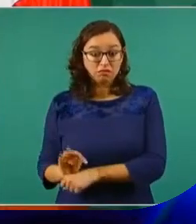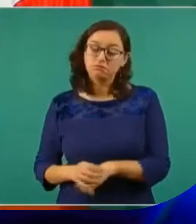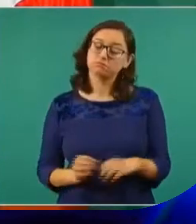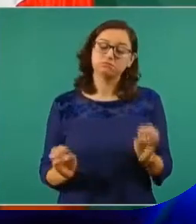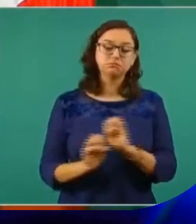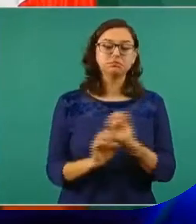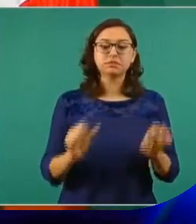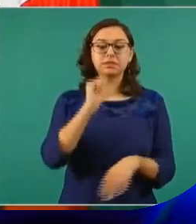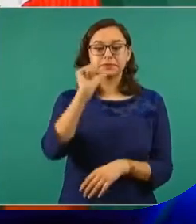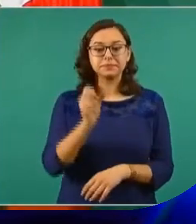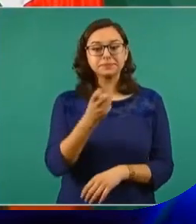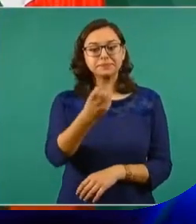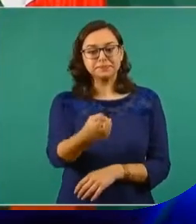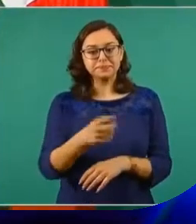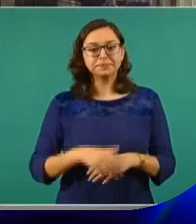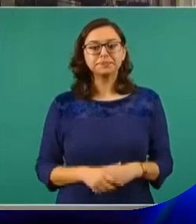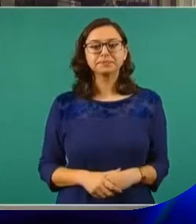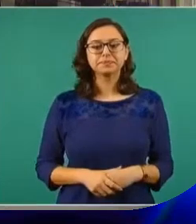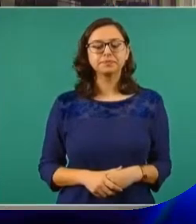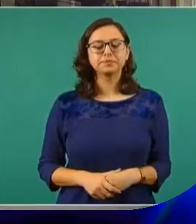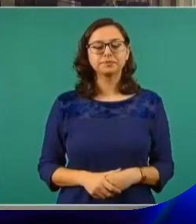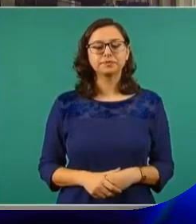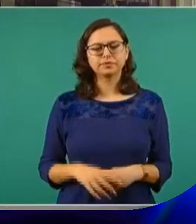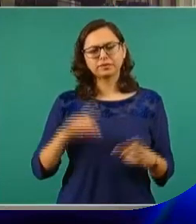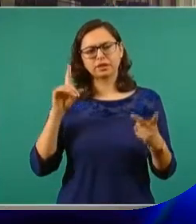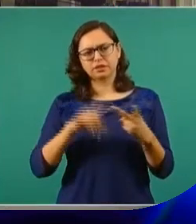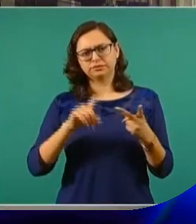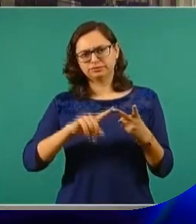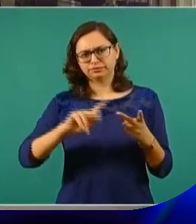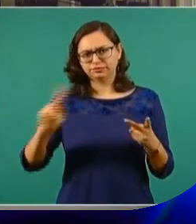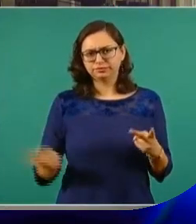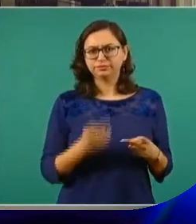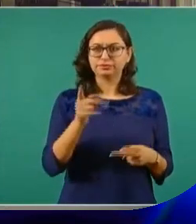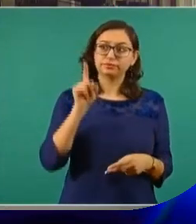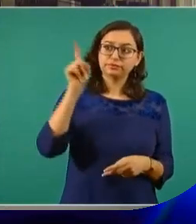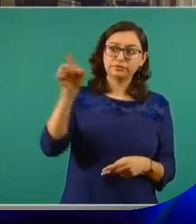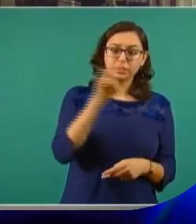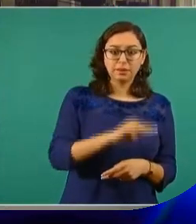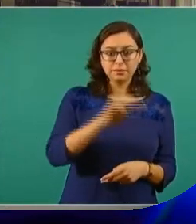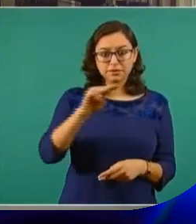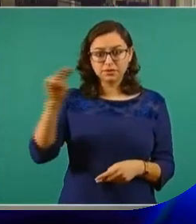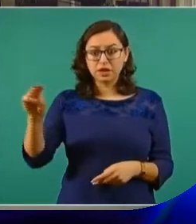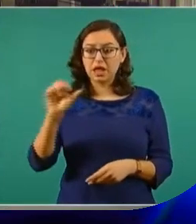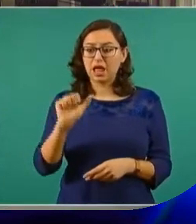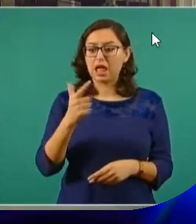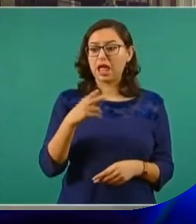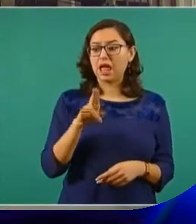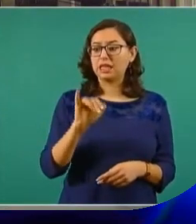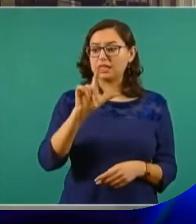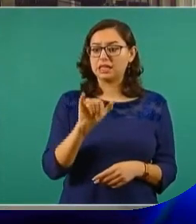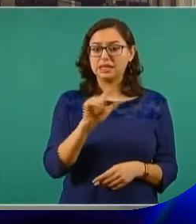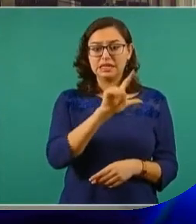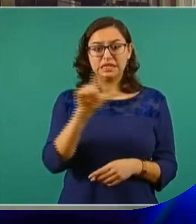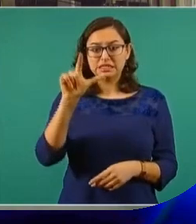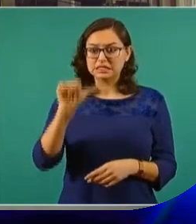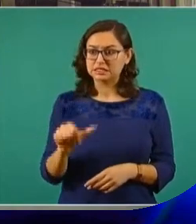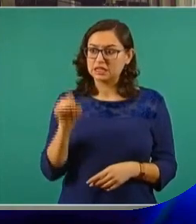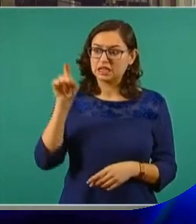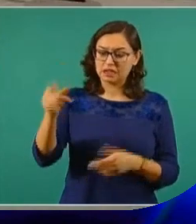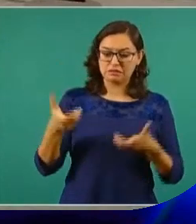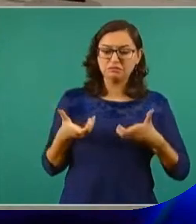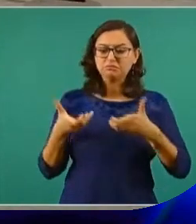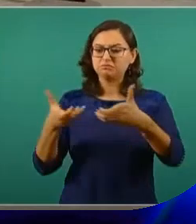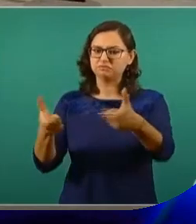comentar. Presidente, en un segundo tema, en Aguililla, Michoacán, continúan estos bloqueos, accesos a vías de